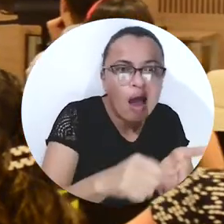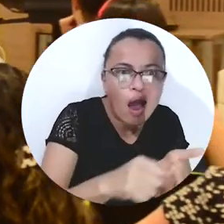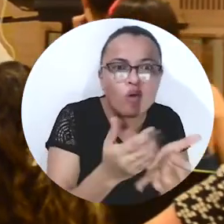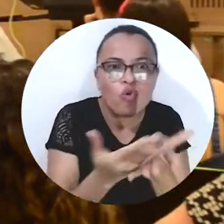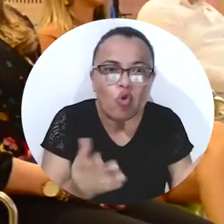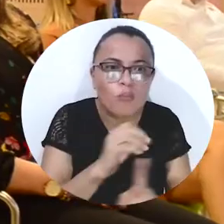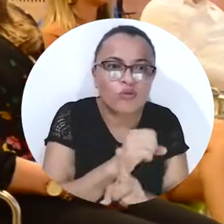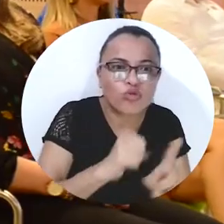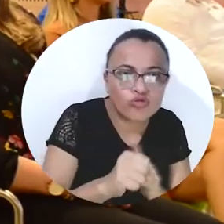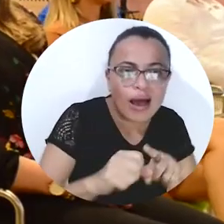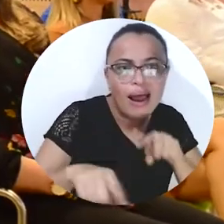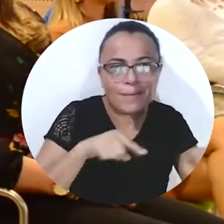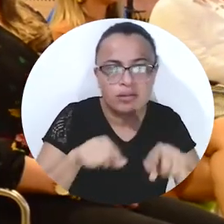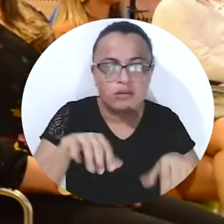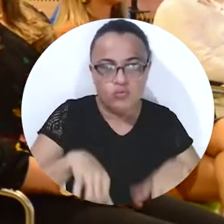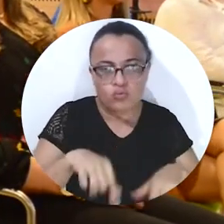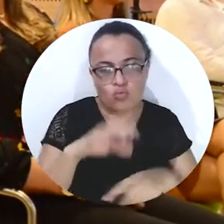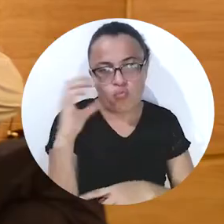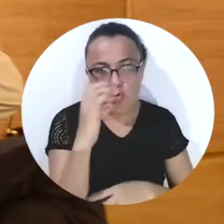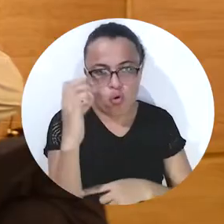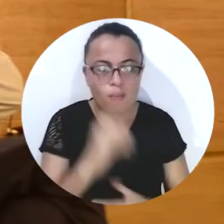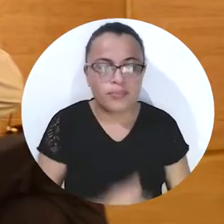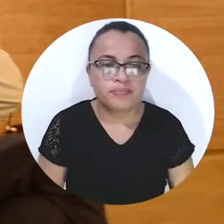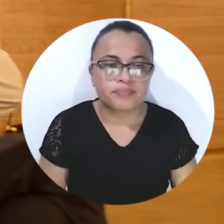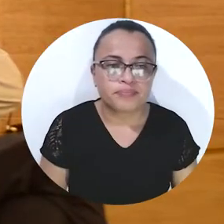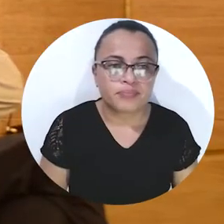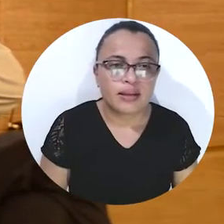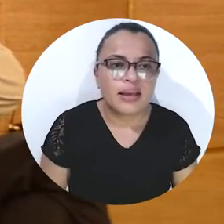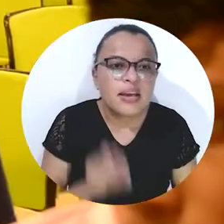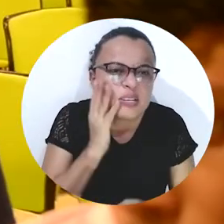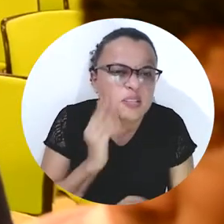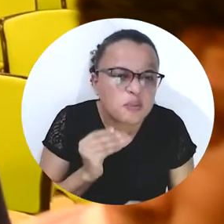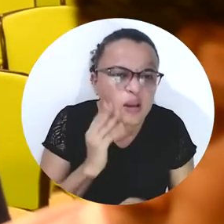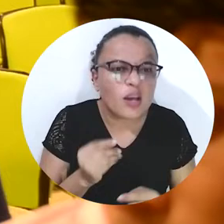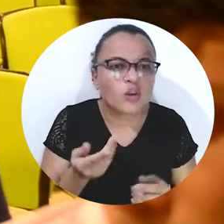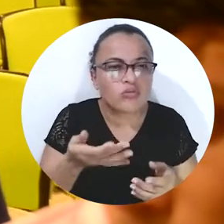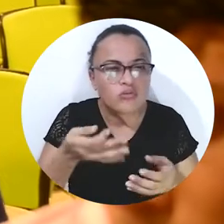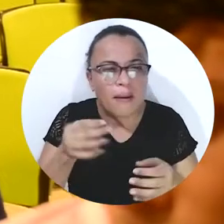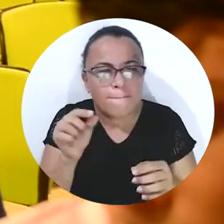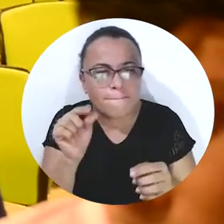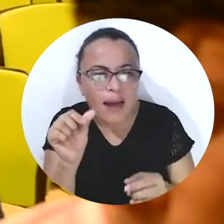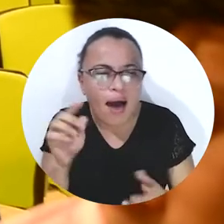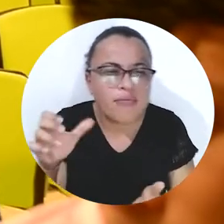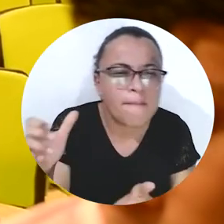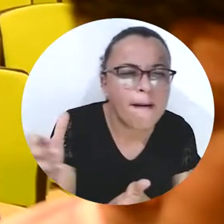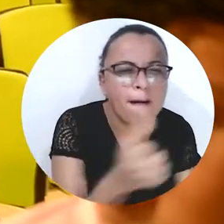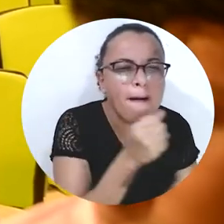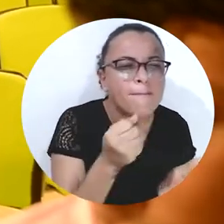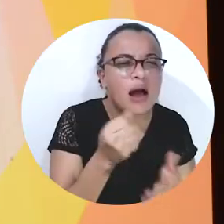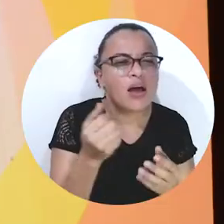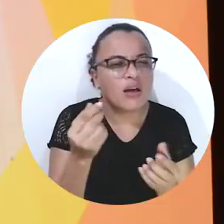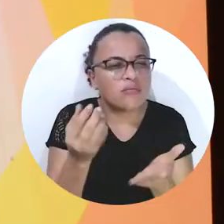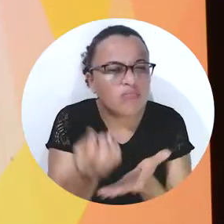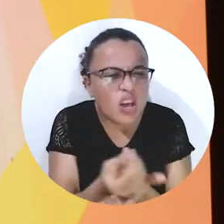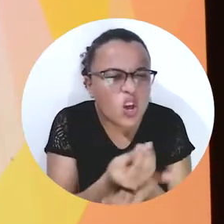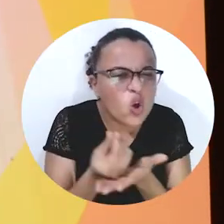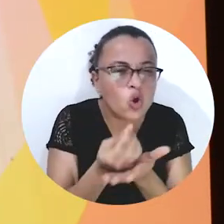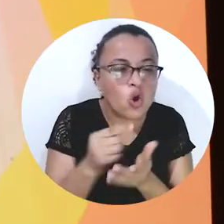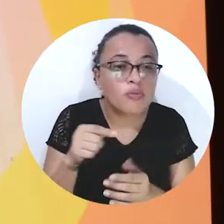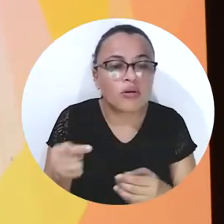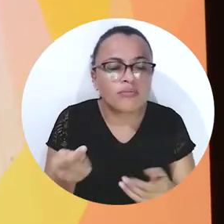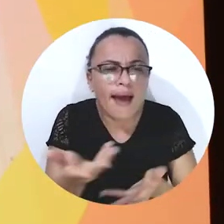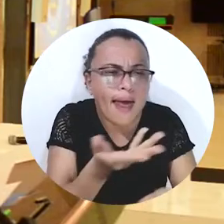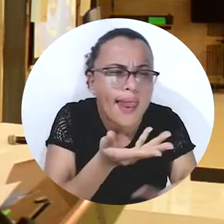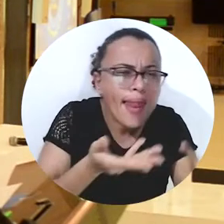administrativo del país. Expertos jurídicos y económicos del país entablaron diálogos con la comunidad estudiantil y profundizaron en la disposición y